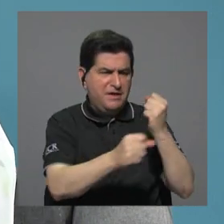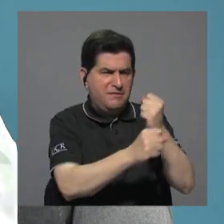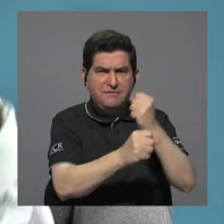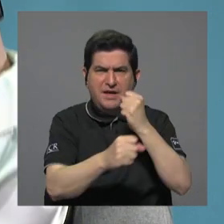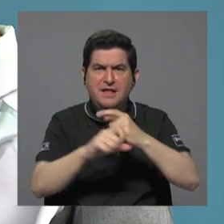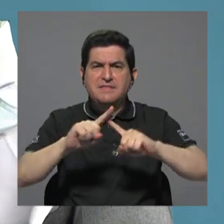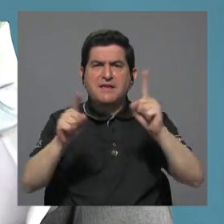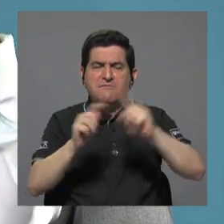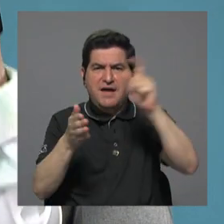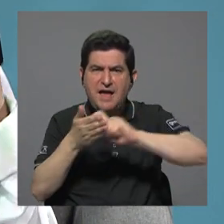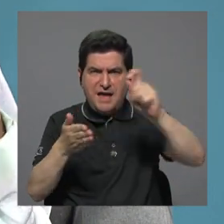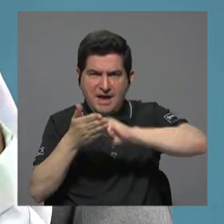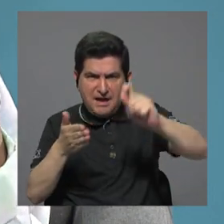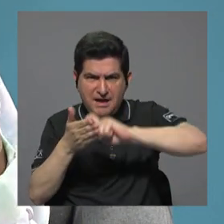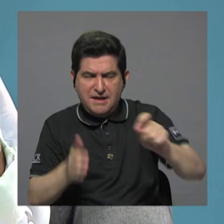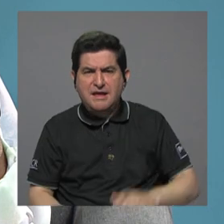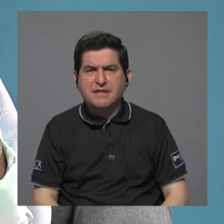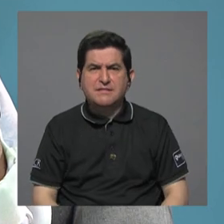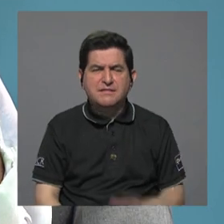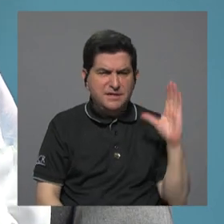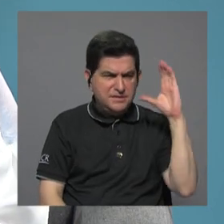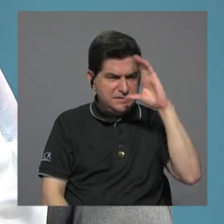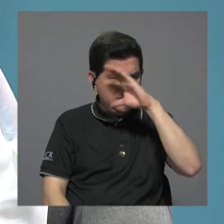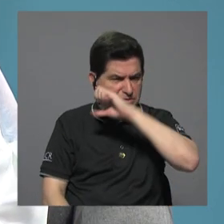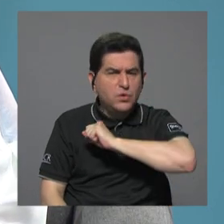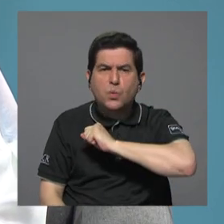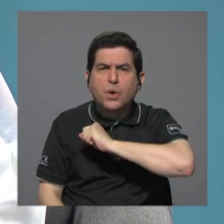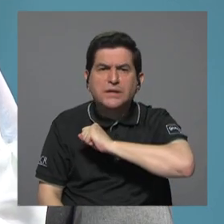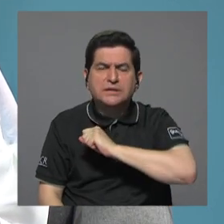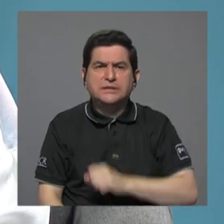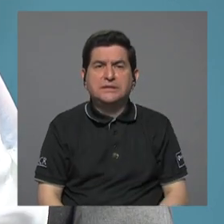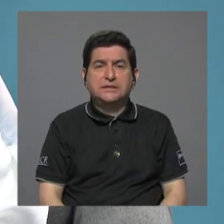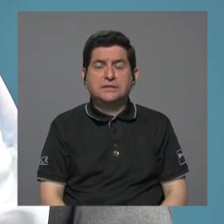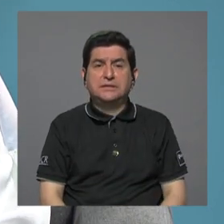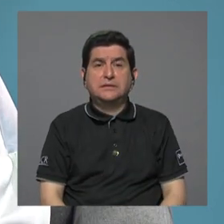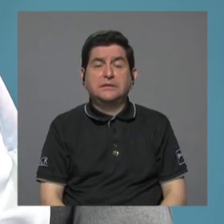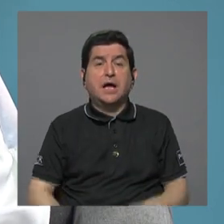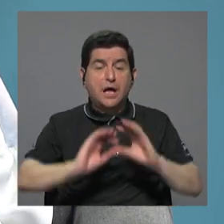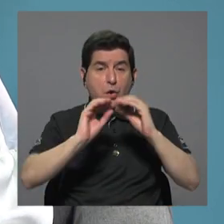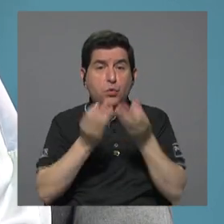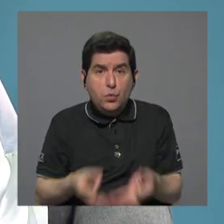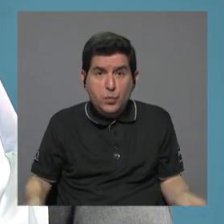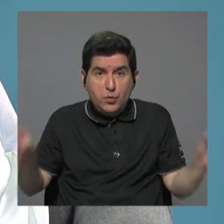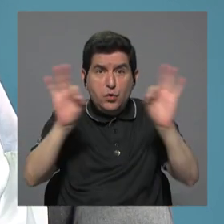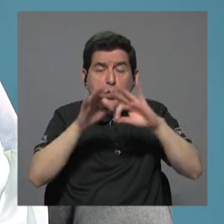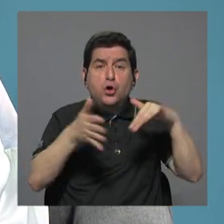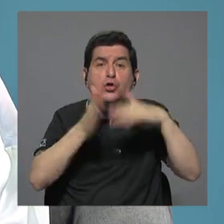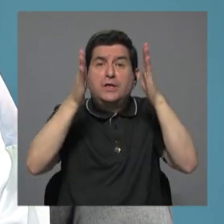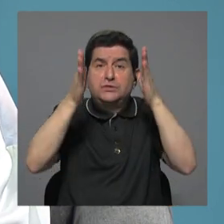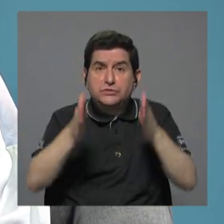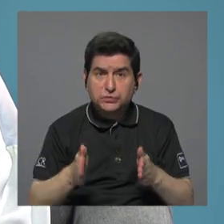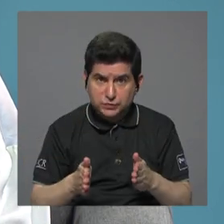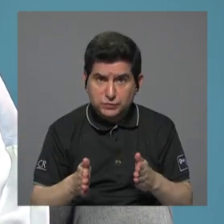en distintas escuelas, han detectado cantidad importante de estudiantes